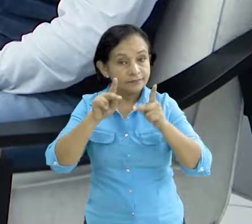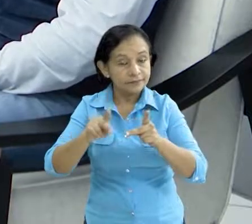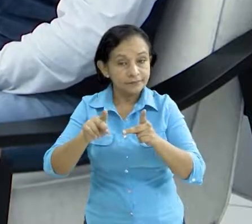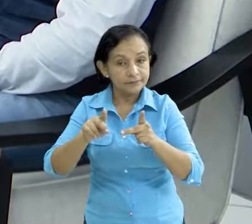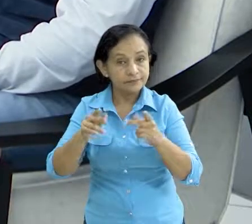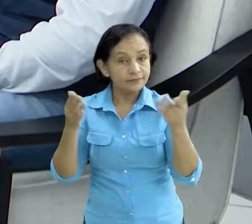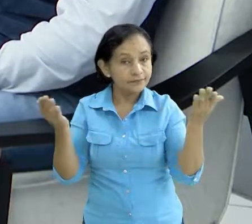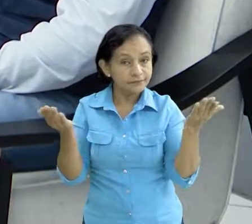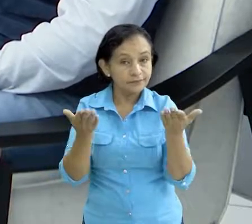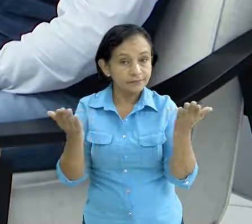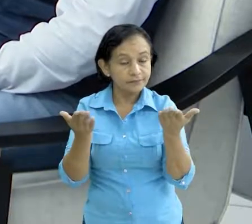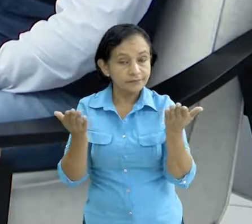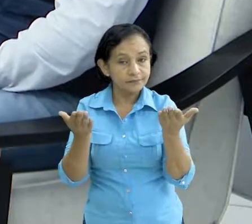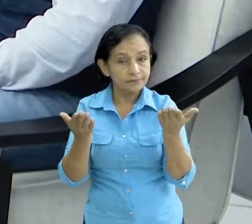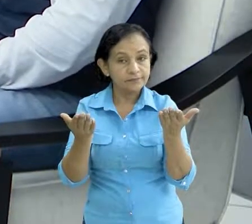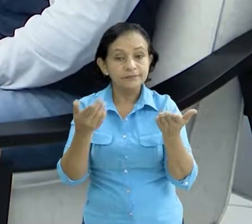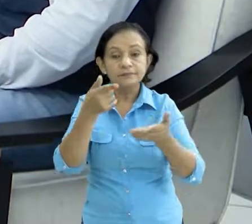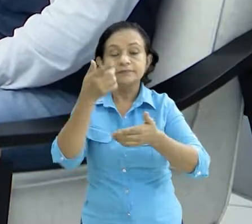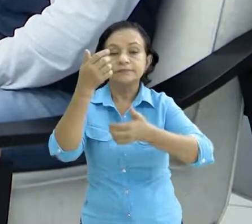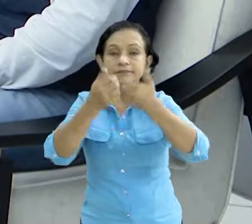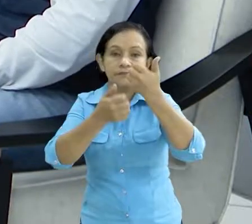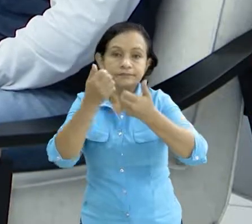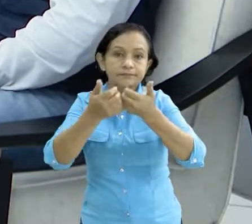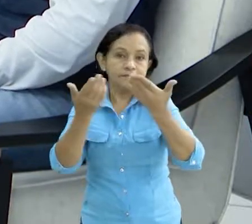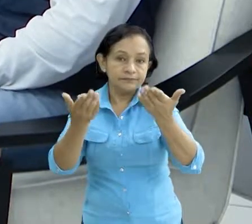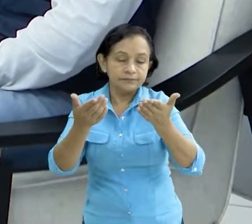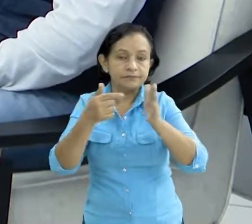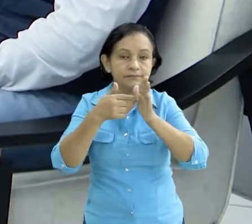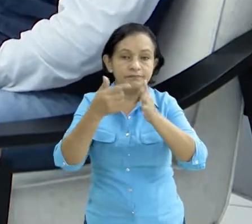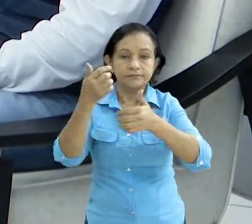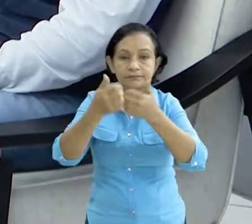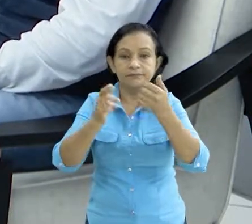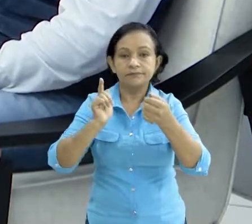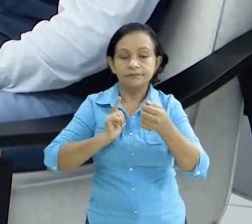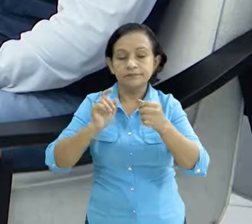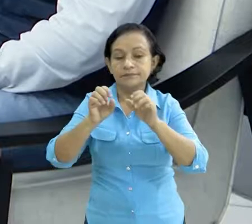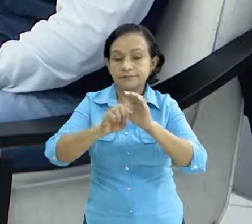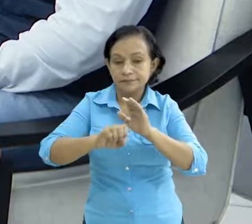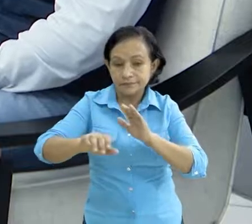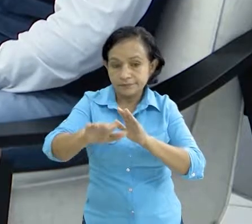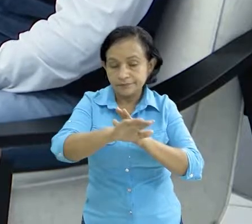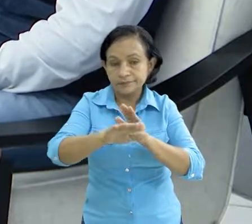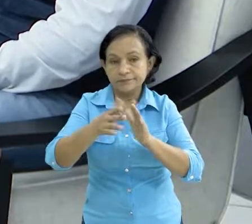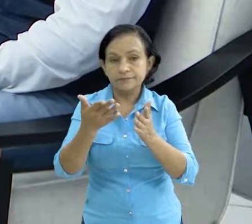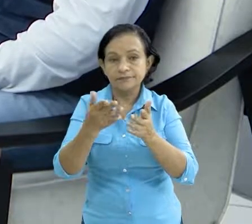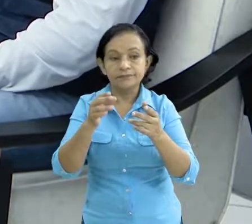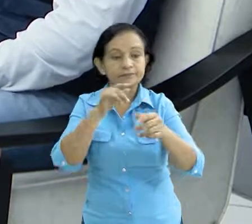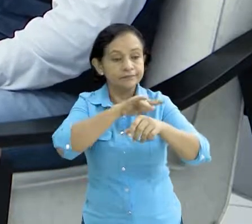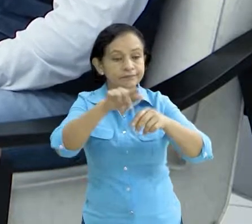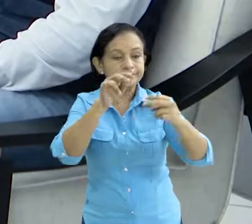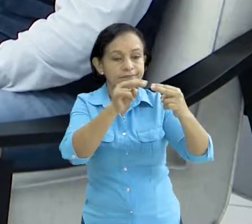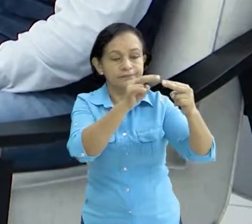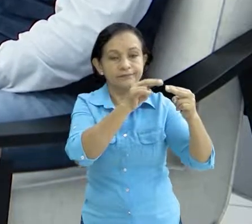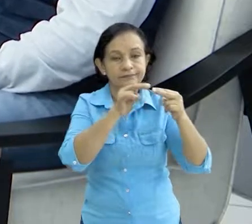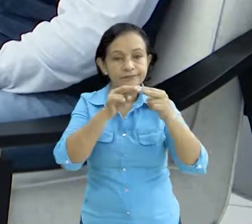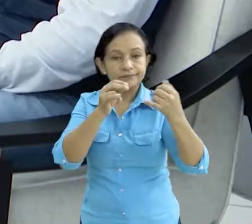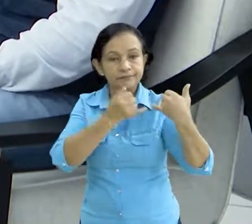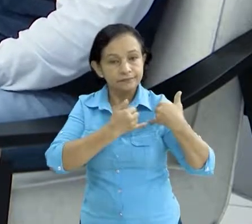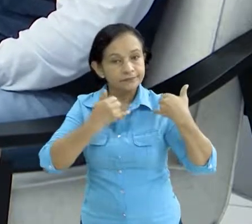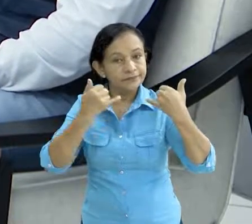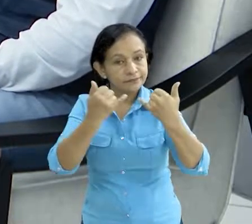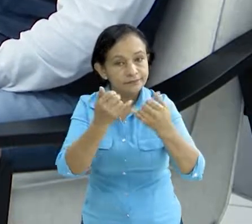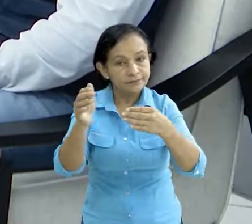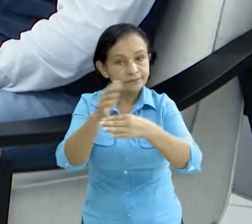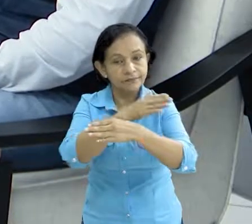Y cómo, qué tipo de fenómeno es y qué tipo de impacto está teniendo en la sociedad, se busca la articulación interinstitucional. O sea,